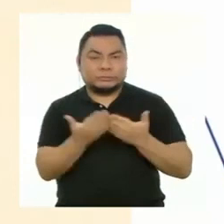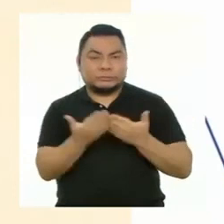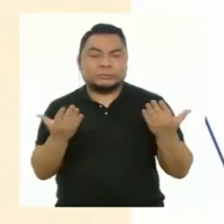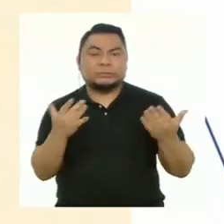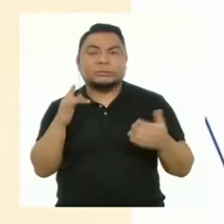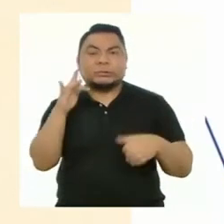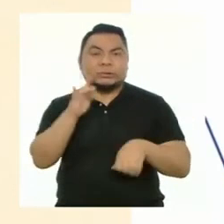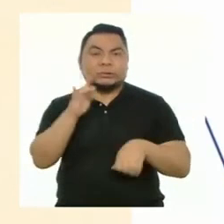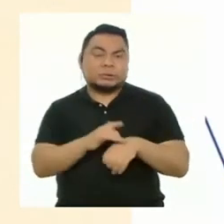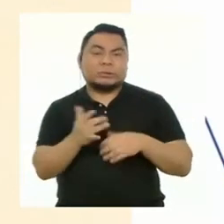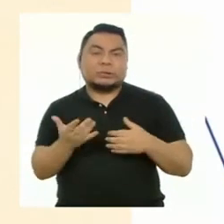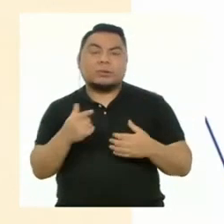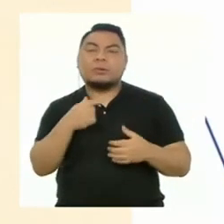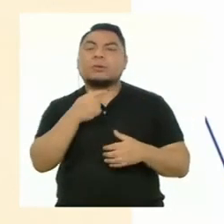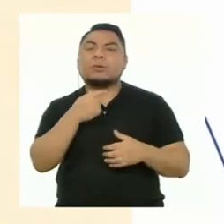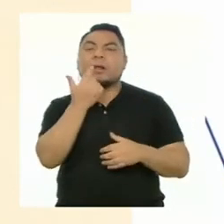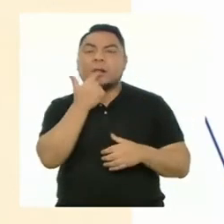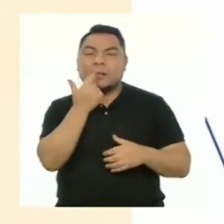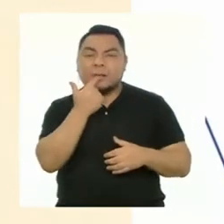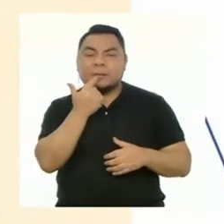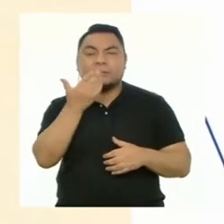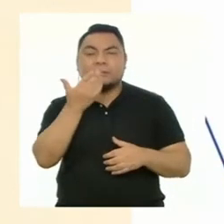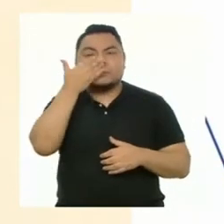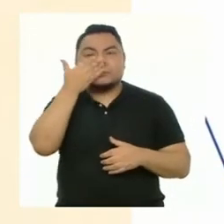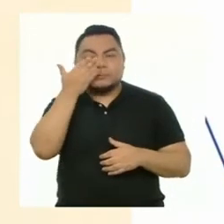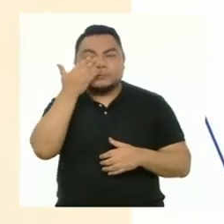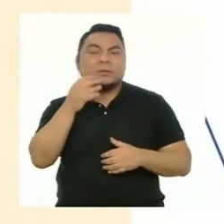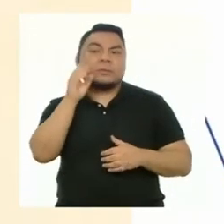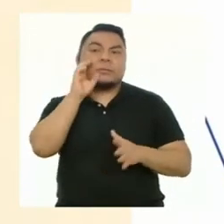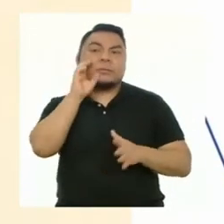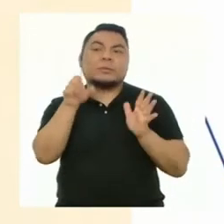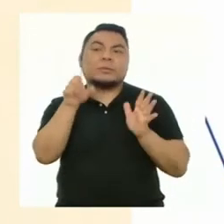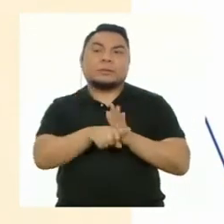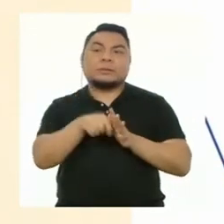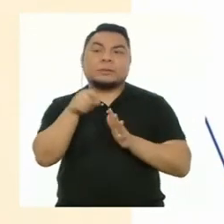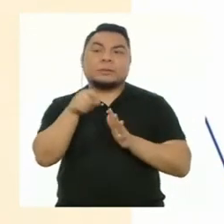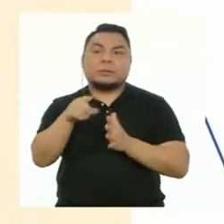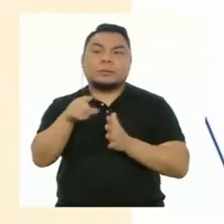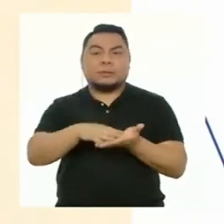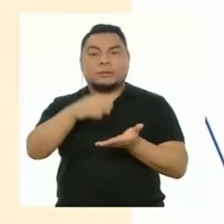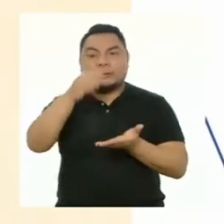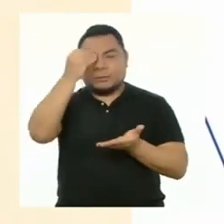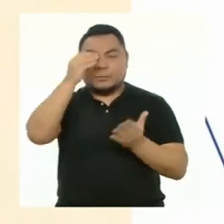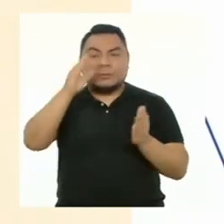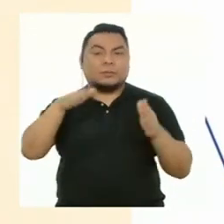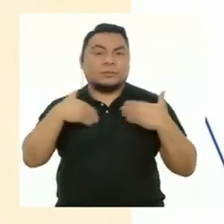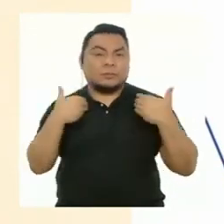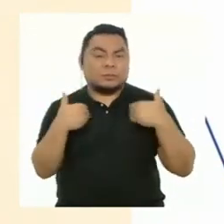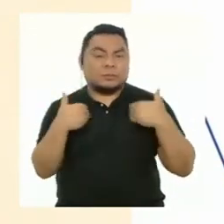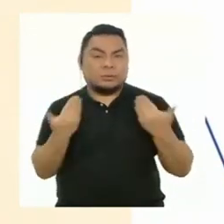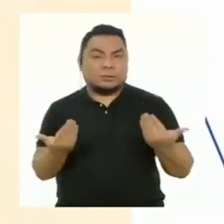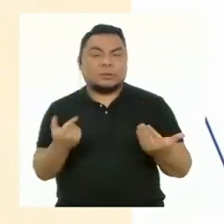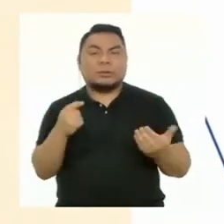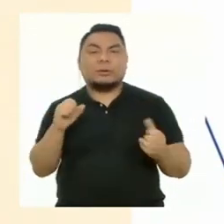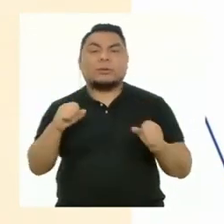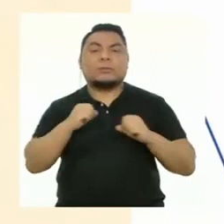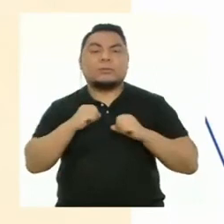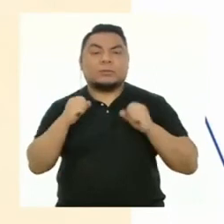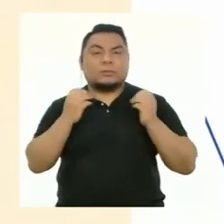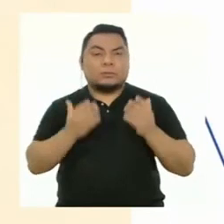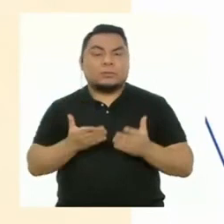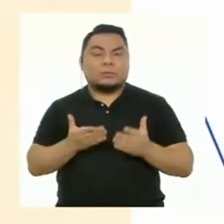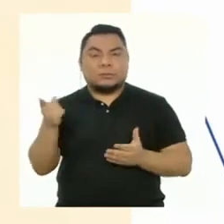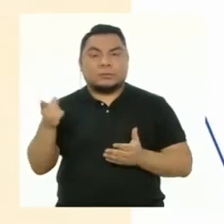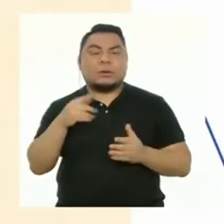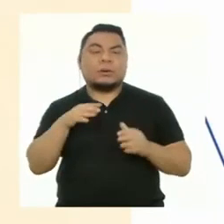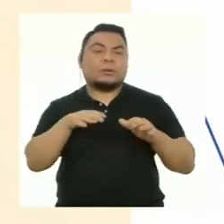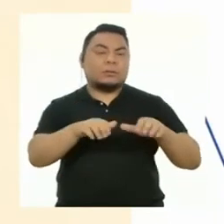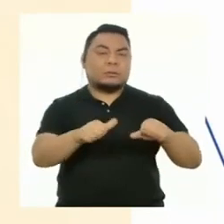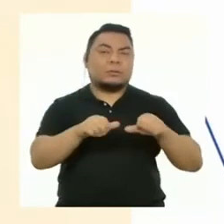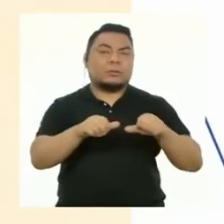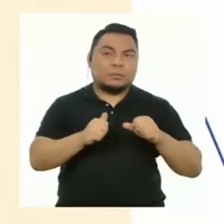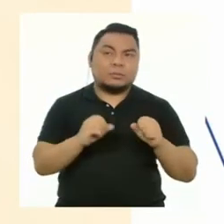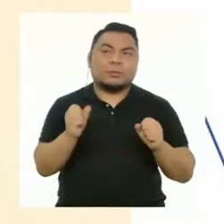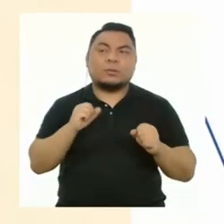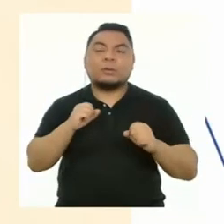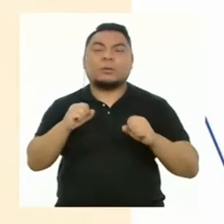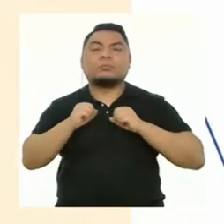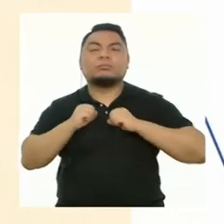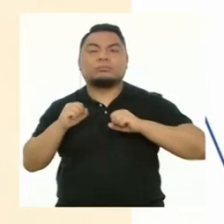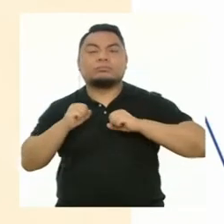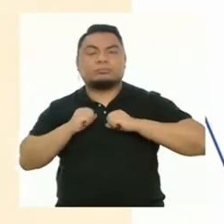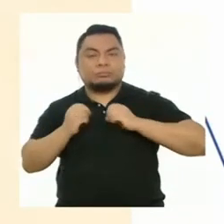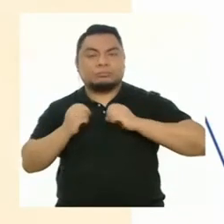del tacto, gusto y olfato. Por ejemplo, en este estilo de aprendizaje podemos tener a los deportistas, los masajistas,